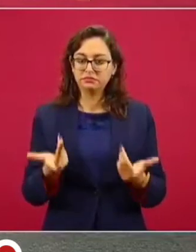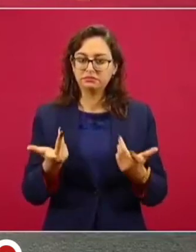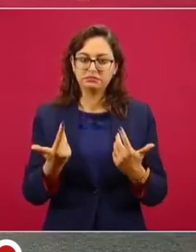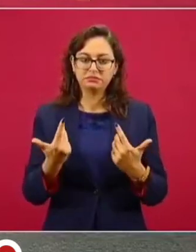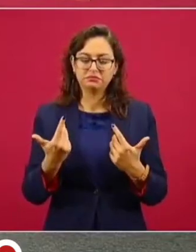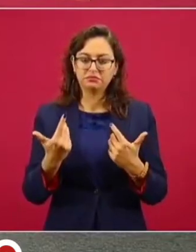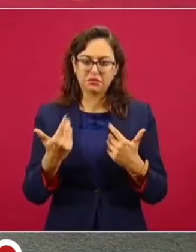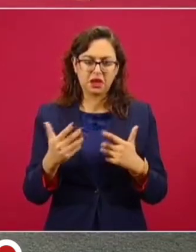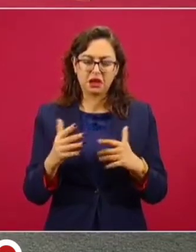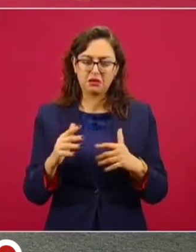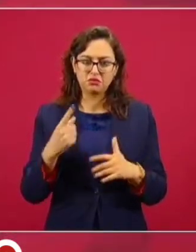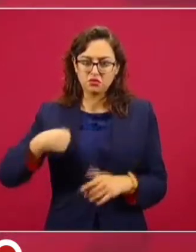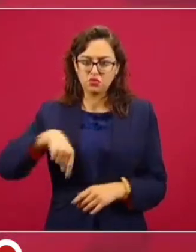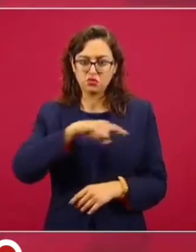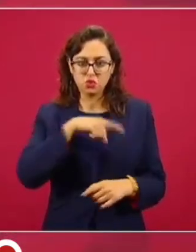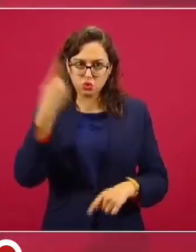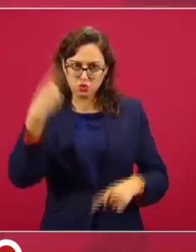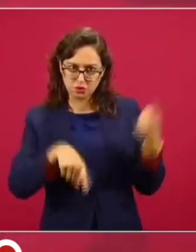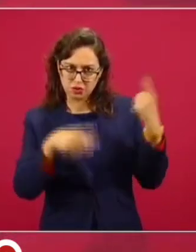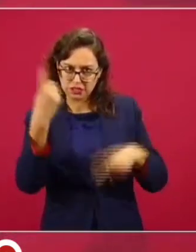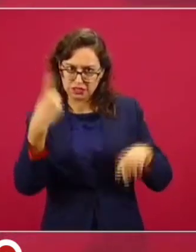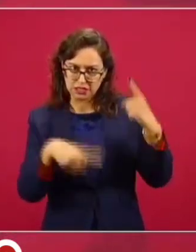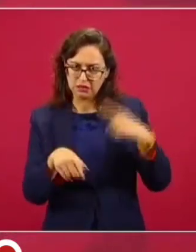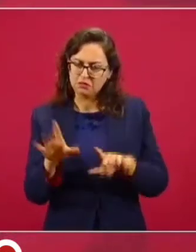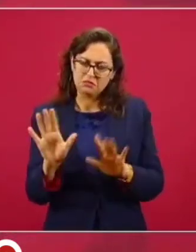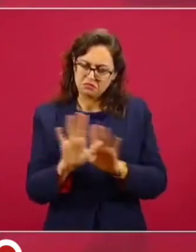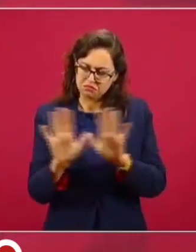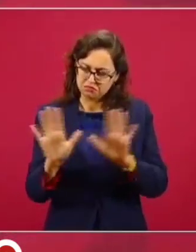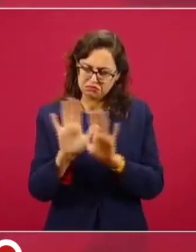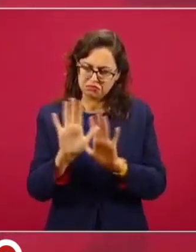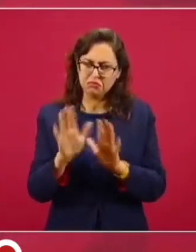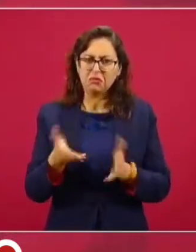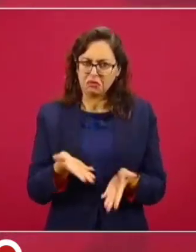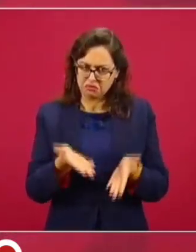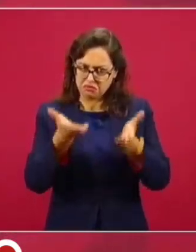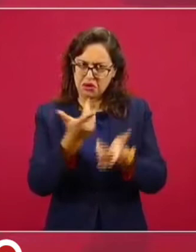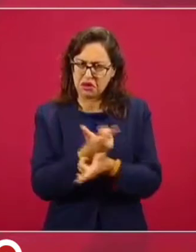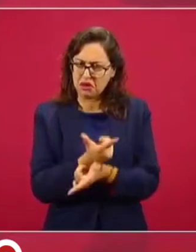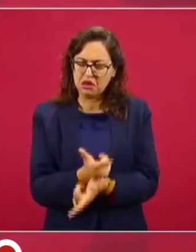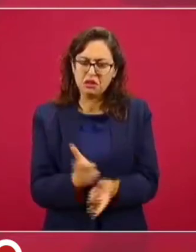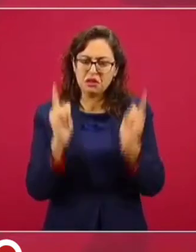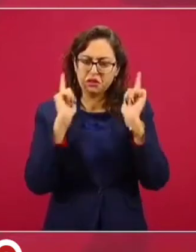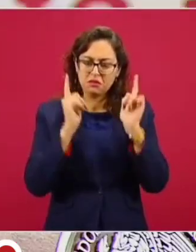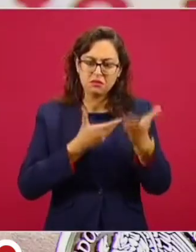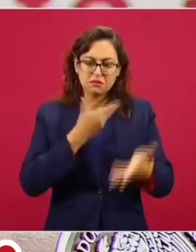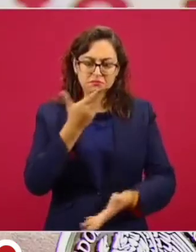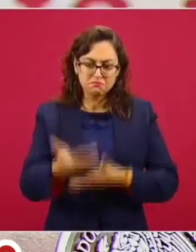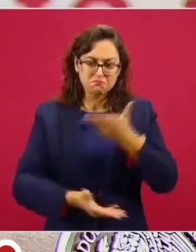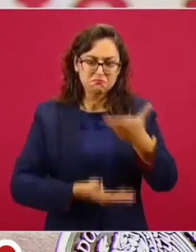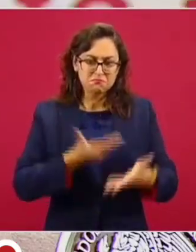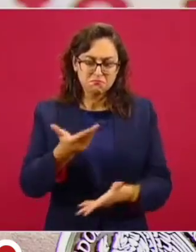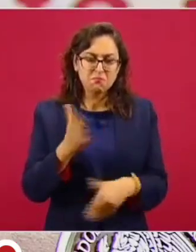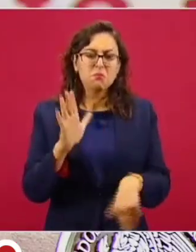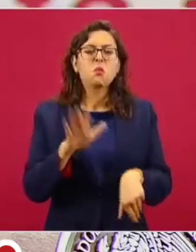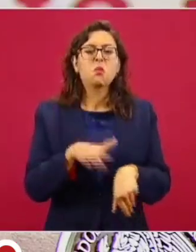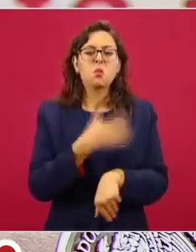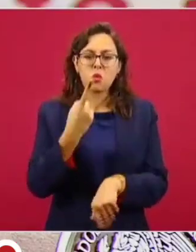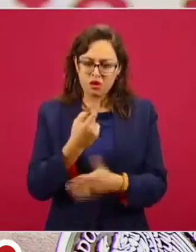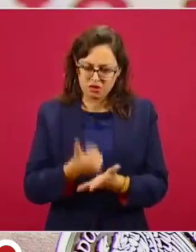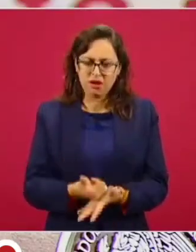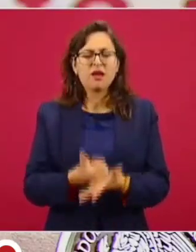que puedan seguir dando estos servicios, porque son complementarios,